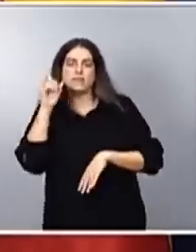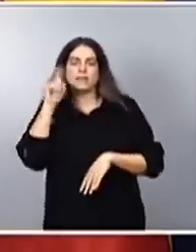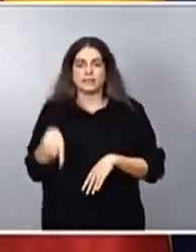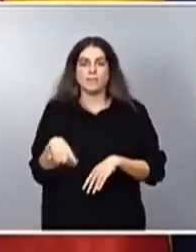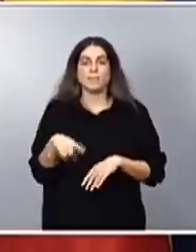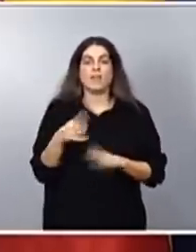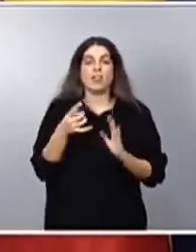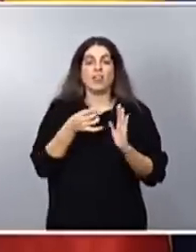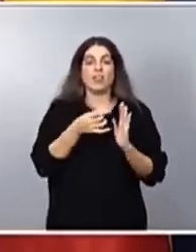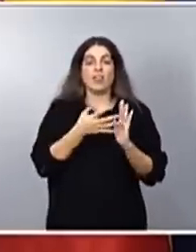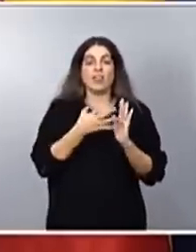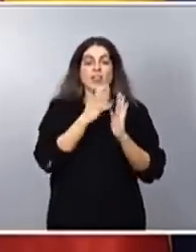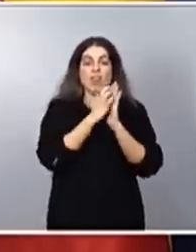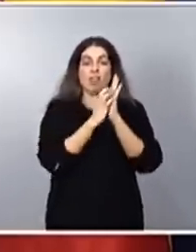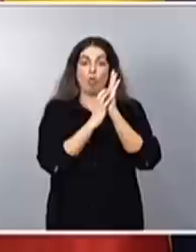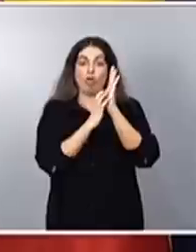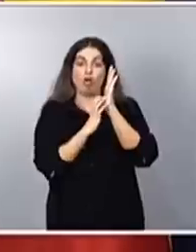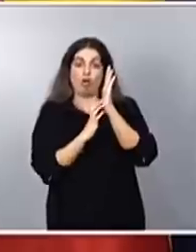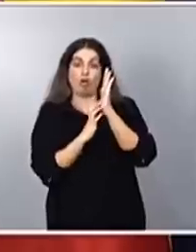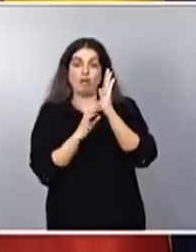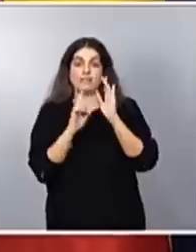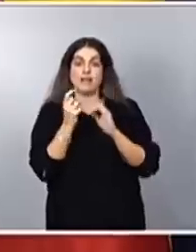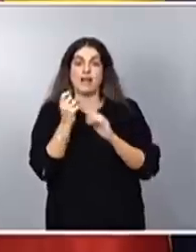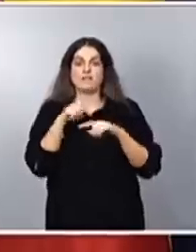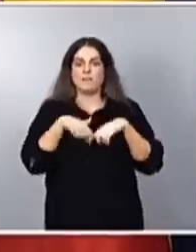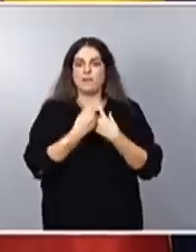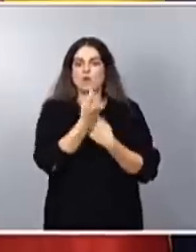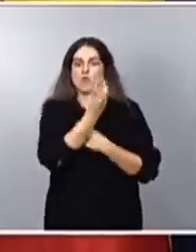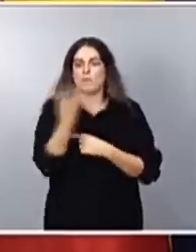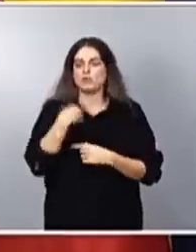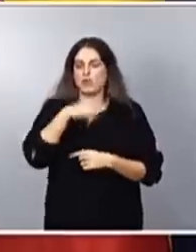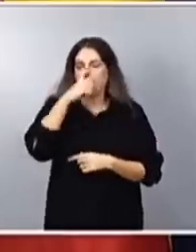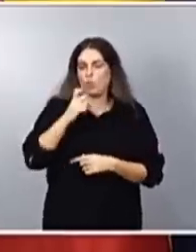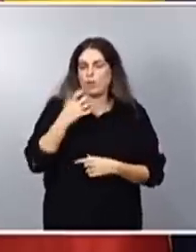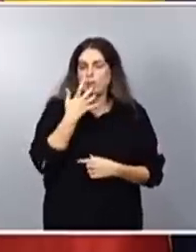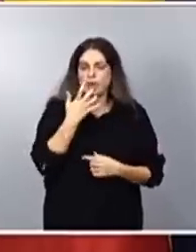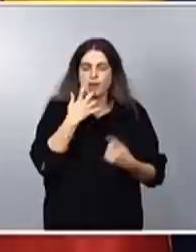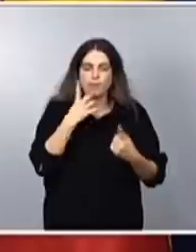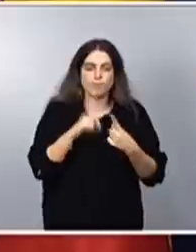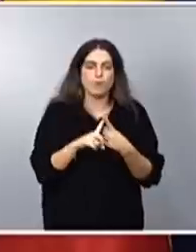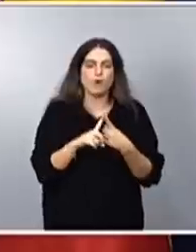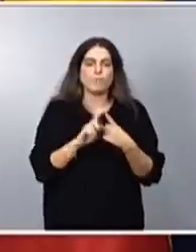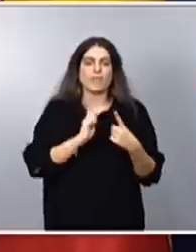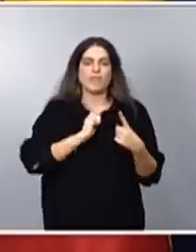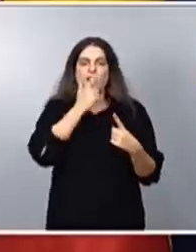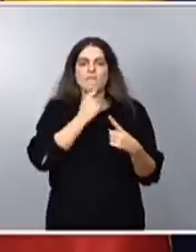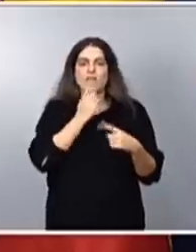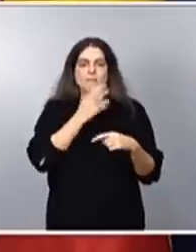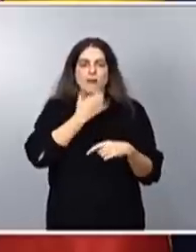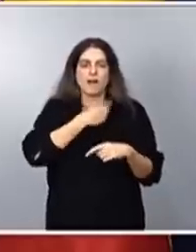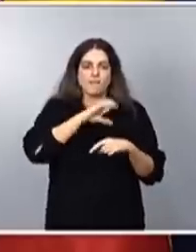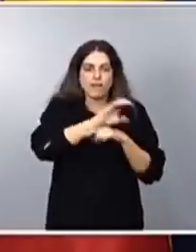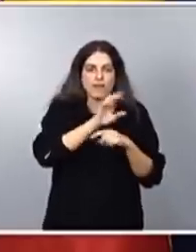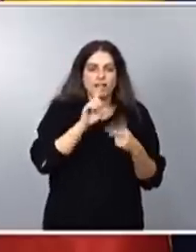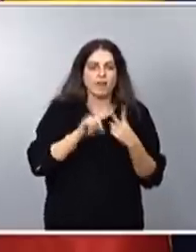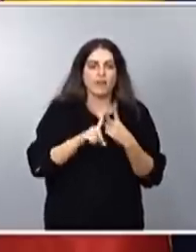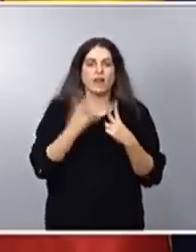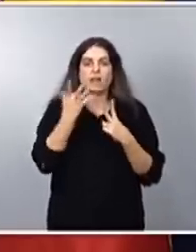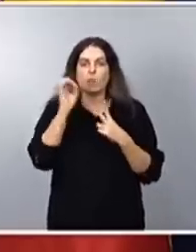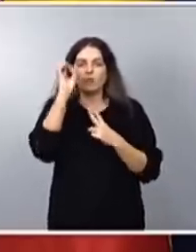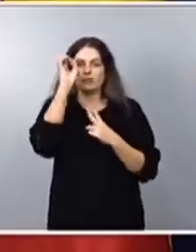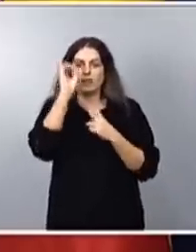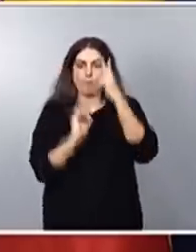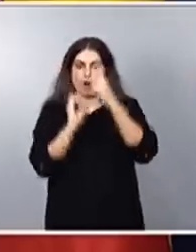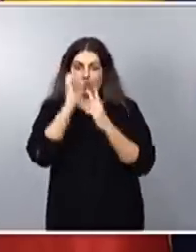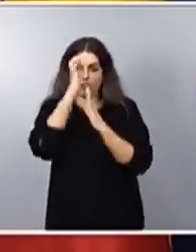numerosas. Les comento algunas para recordar. Facilidades a la hora de recibir una beca, reducción del 50% o exención de las